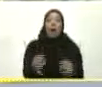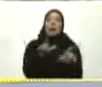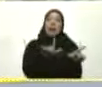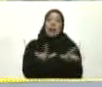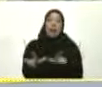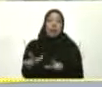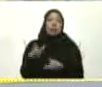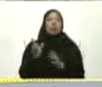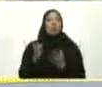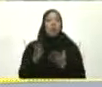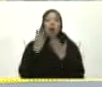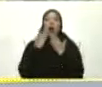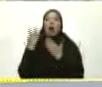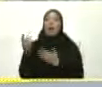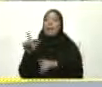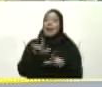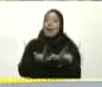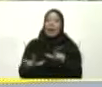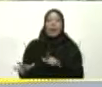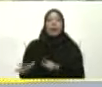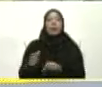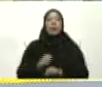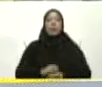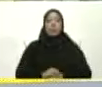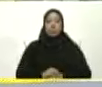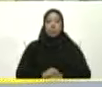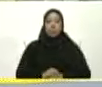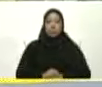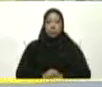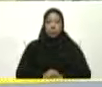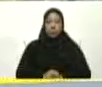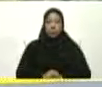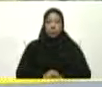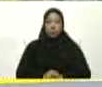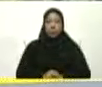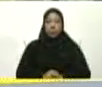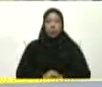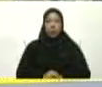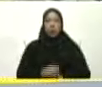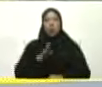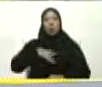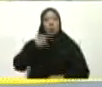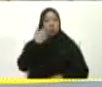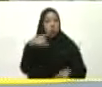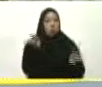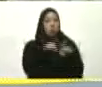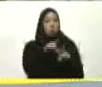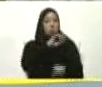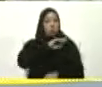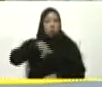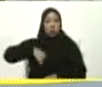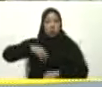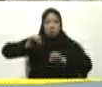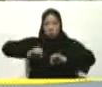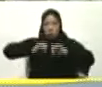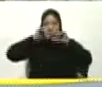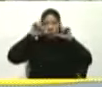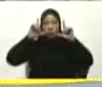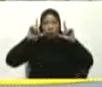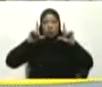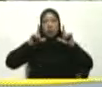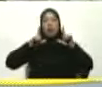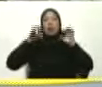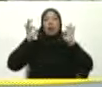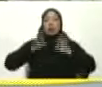Recuperada Y Puesta a un nivel Que sorprende De